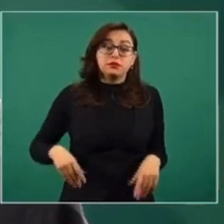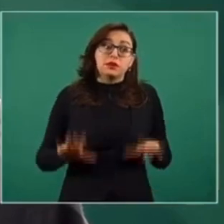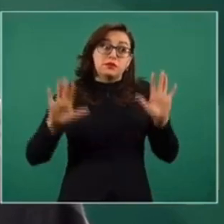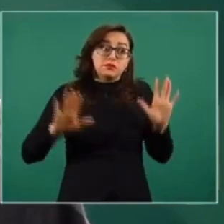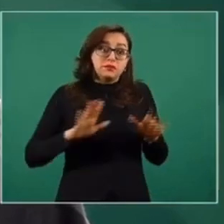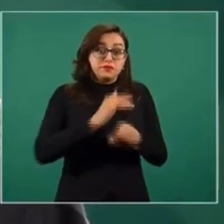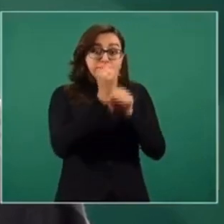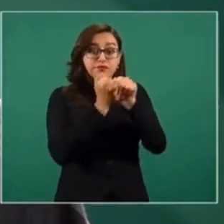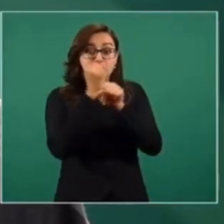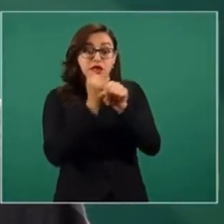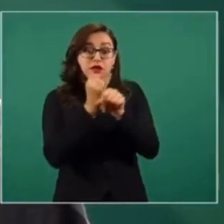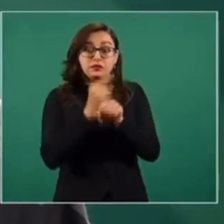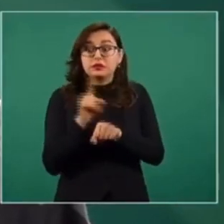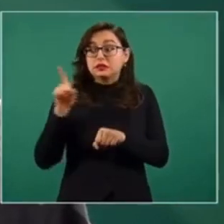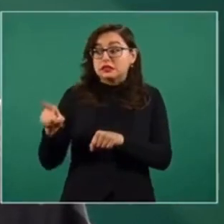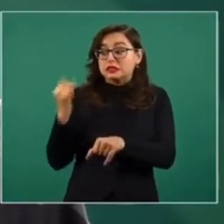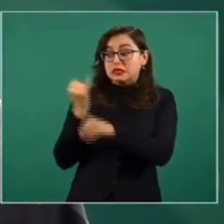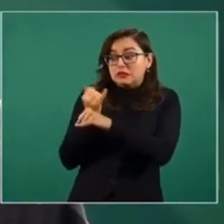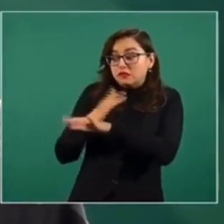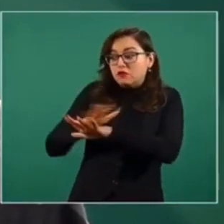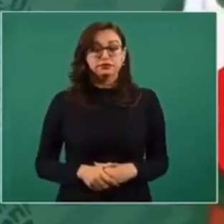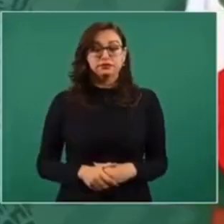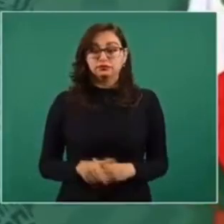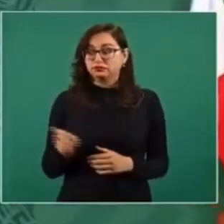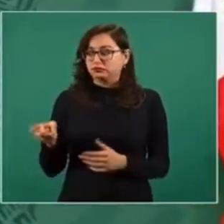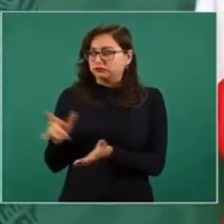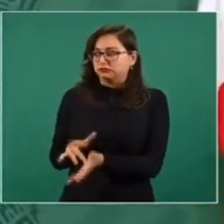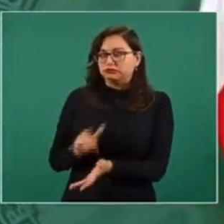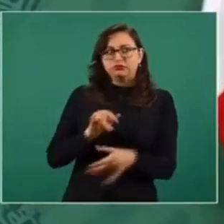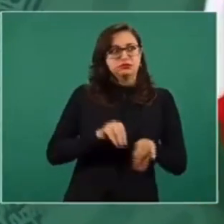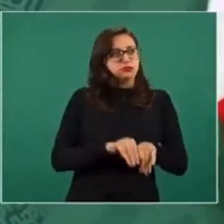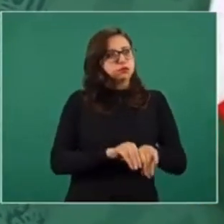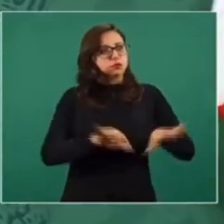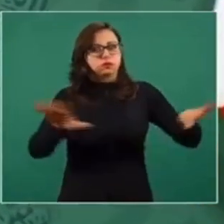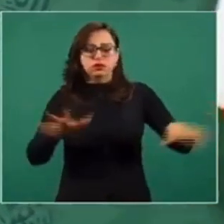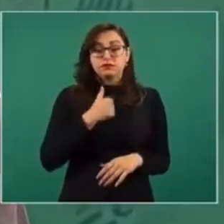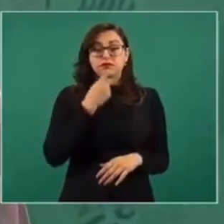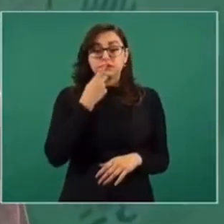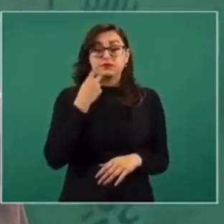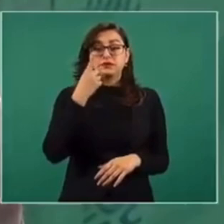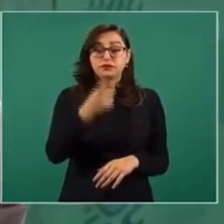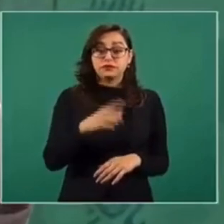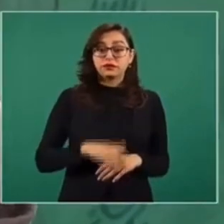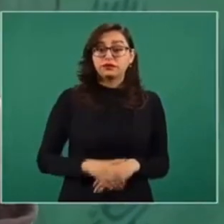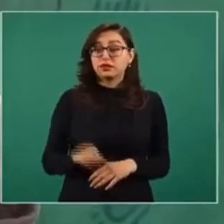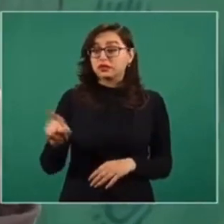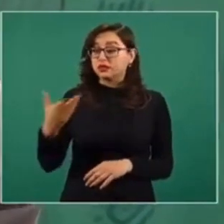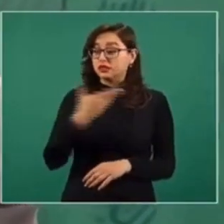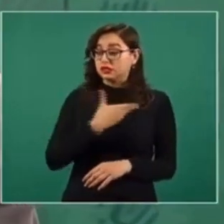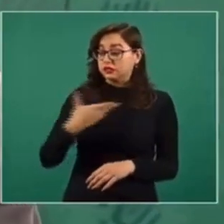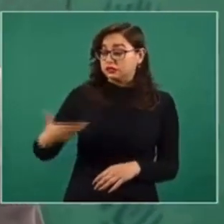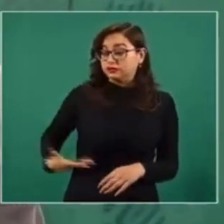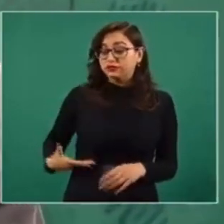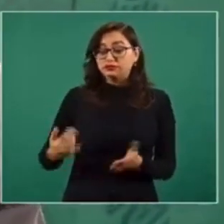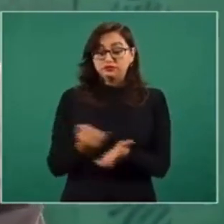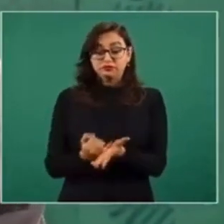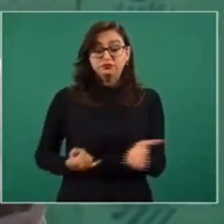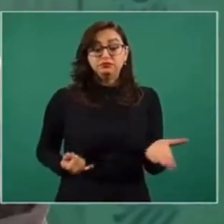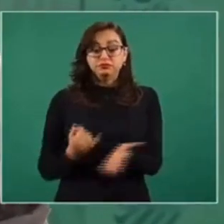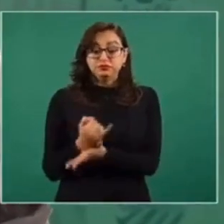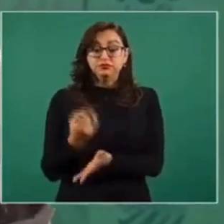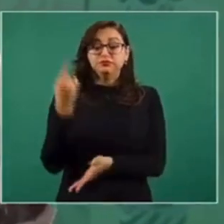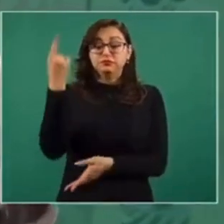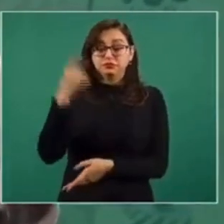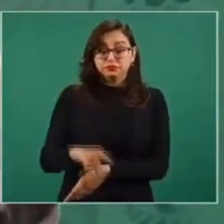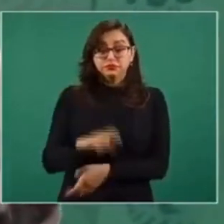de este documento, de esta declaración. En relación al medio, por convicción del señor presidente, sino por